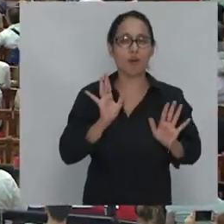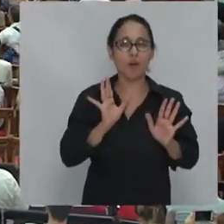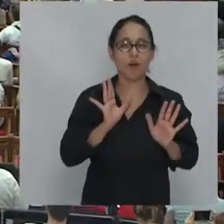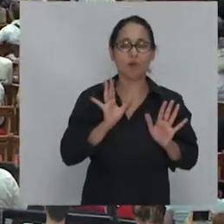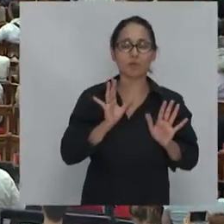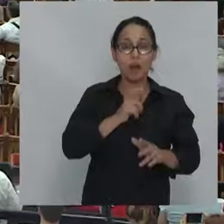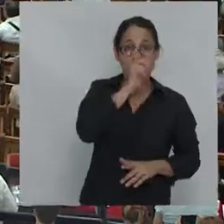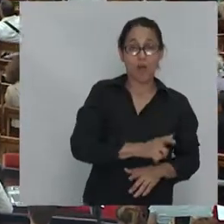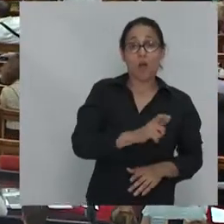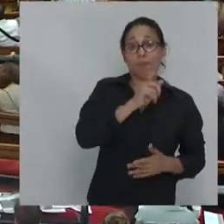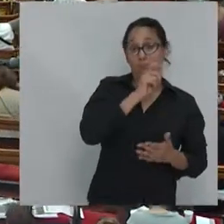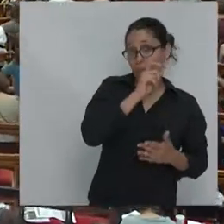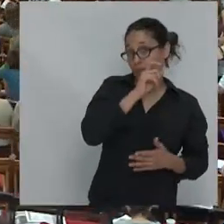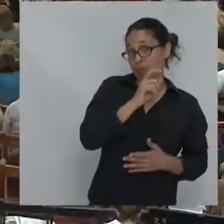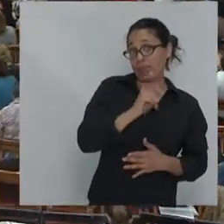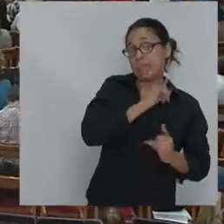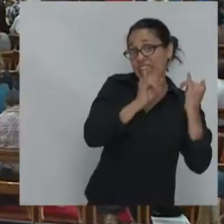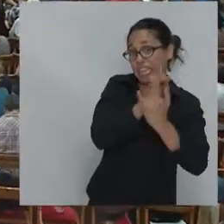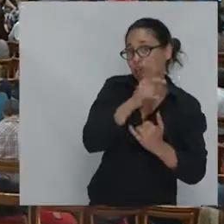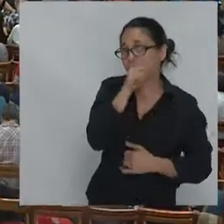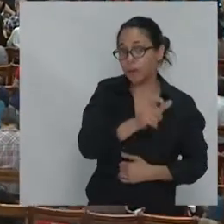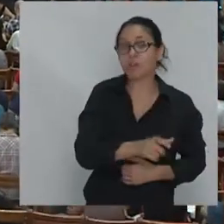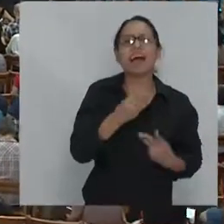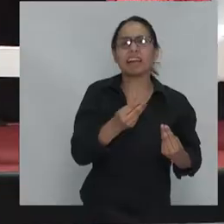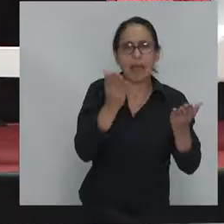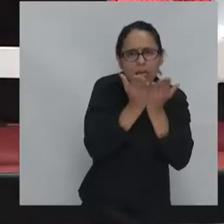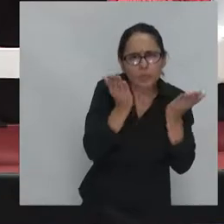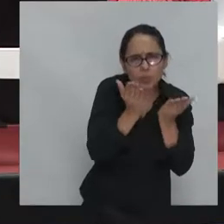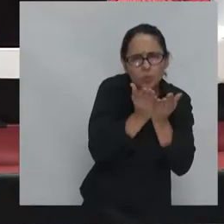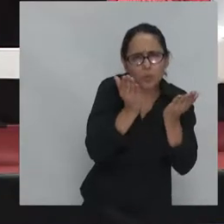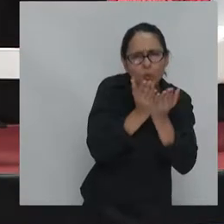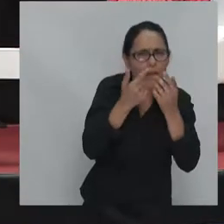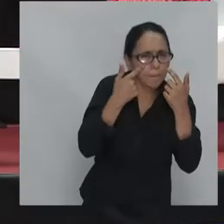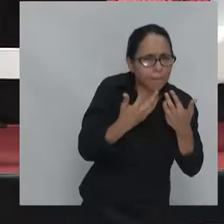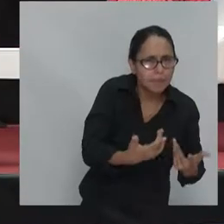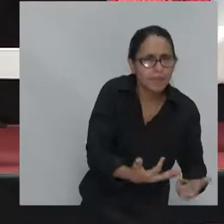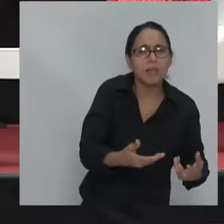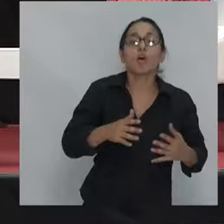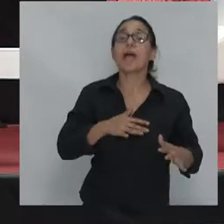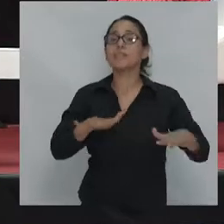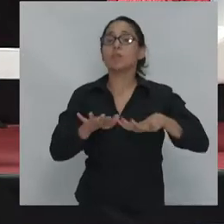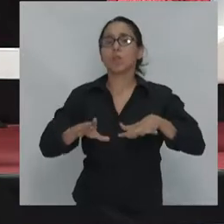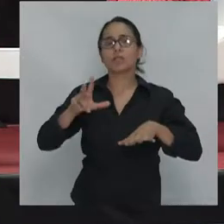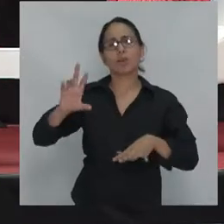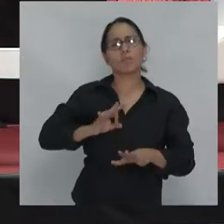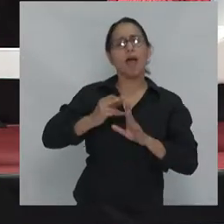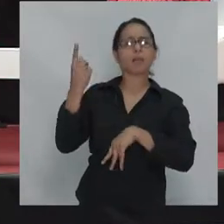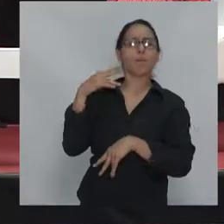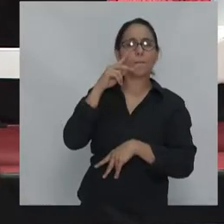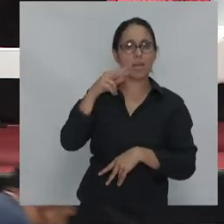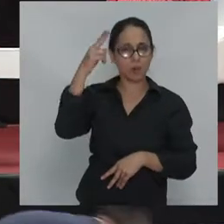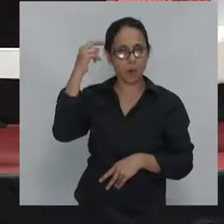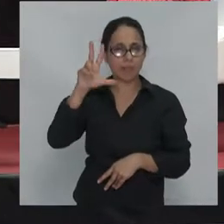libro La Gran Transformación, está estudiando justamente el fenómeno de los años 30 y muestra cómo